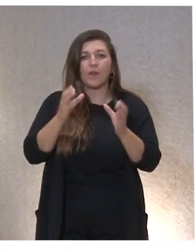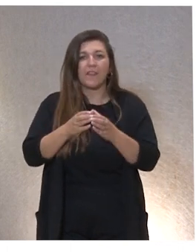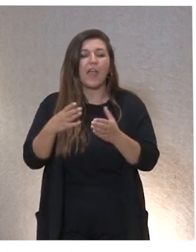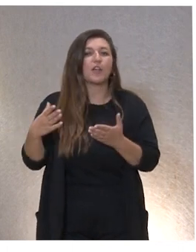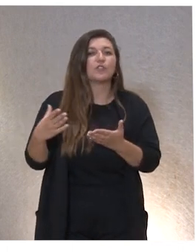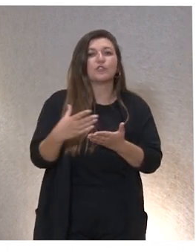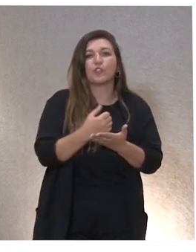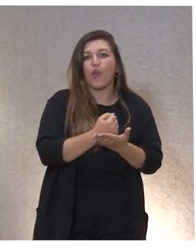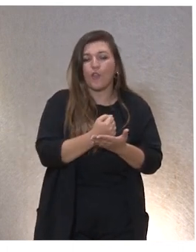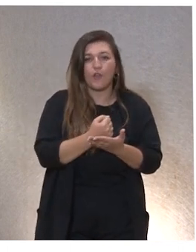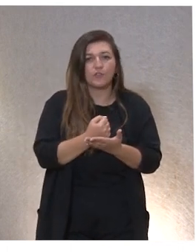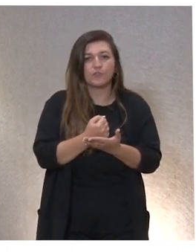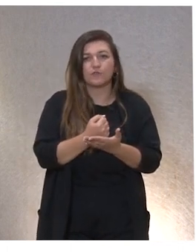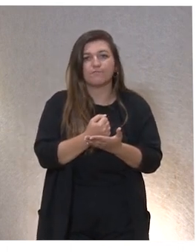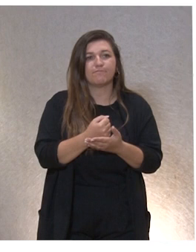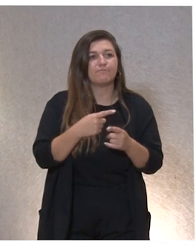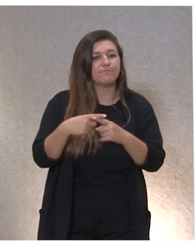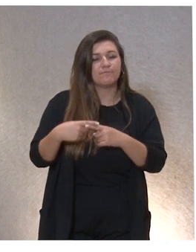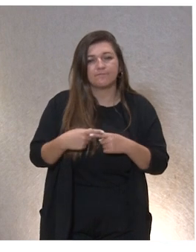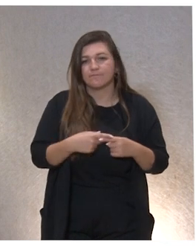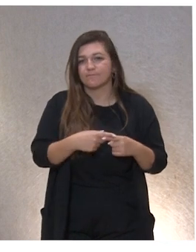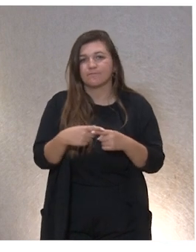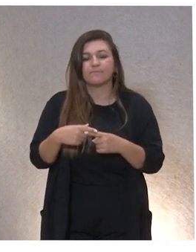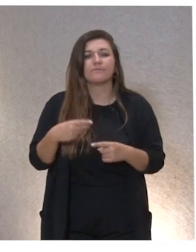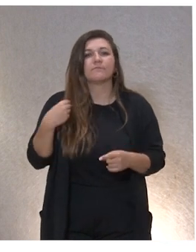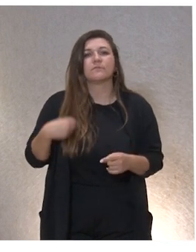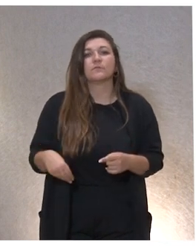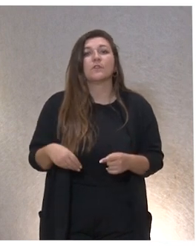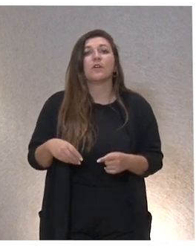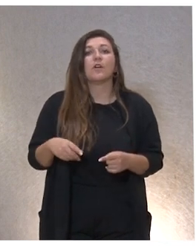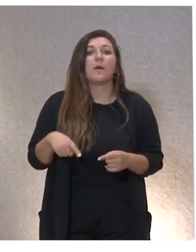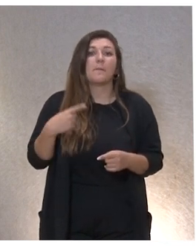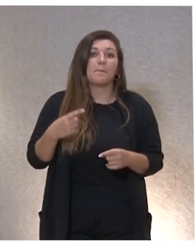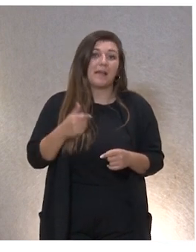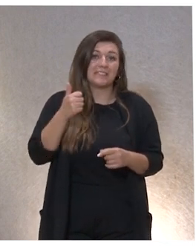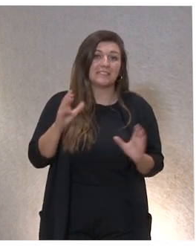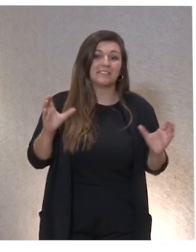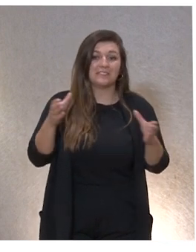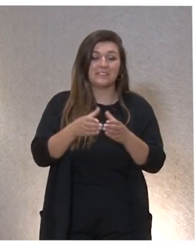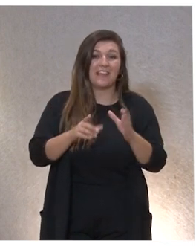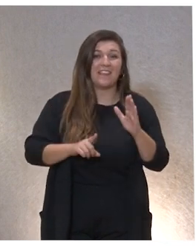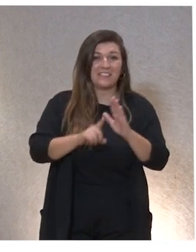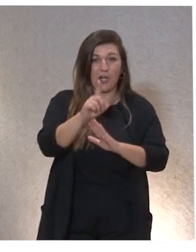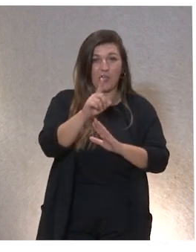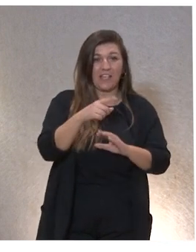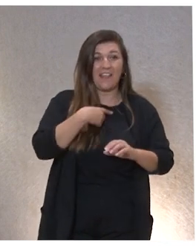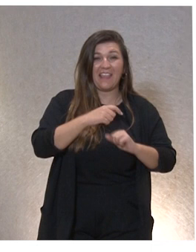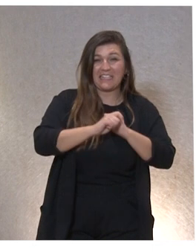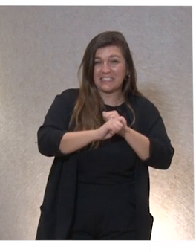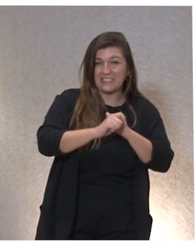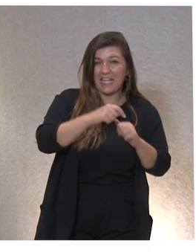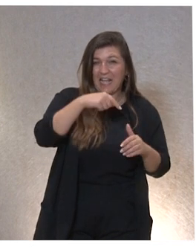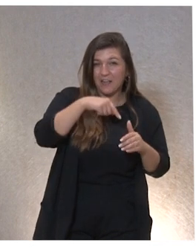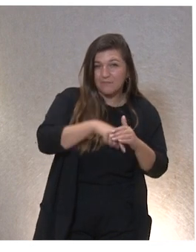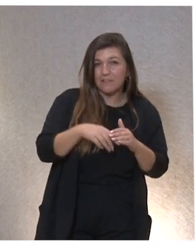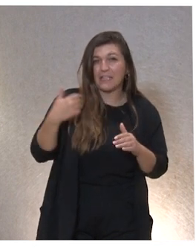todas como ya hemos compartido y el desarrollo comunitario ¿vale? esas son estrategias de fondo que